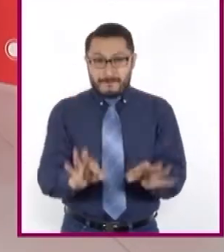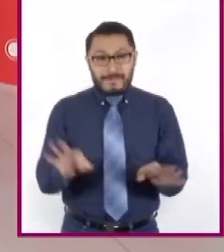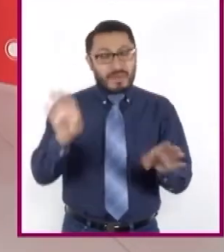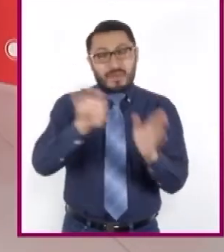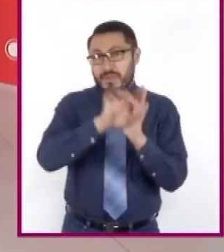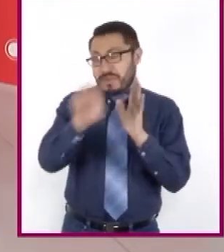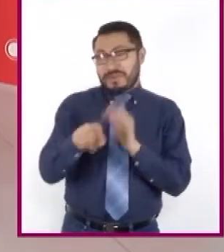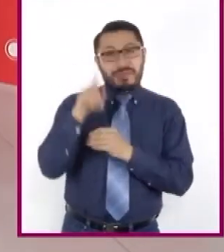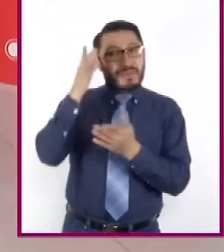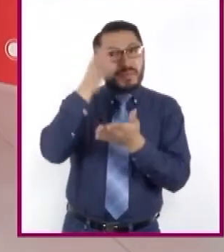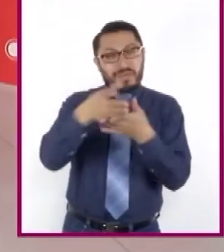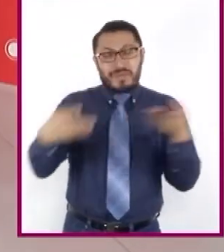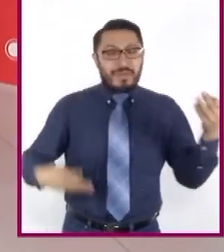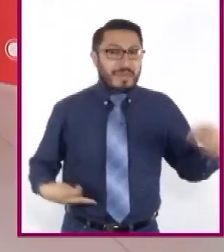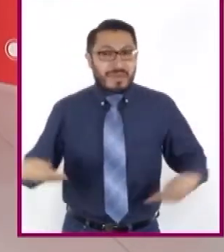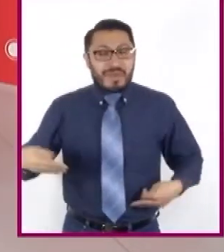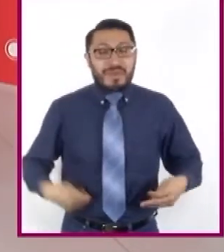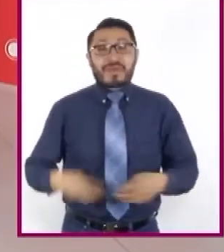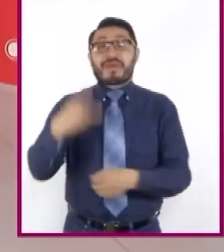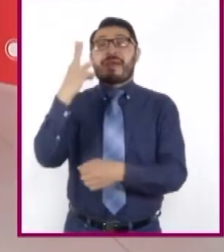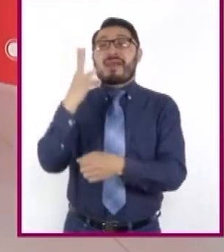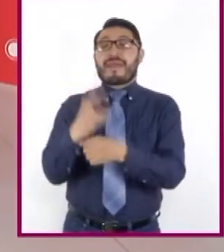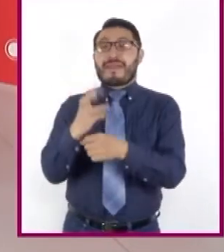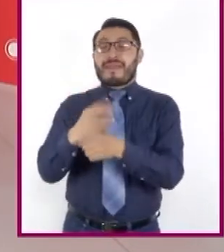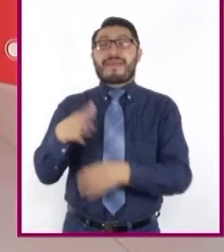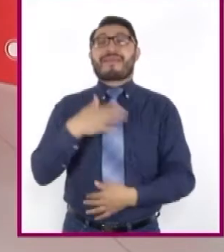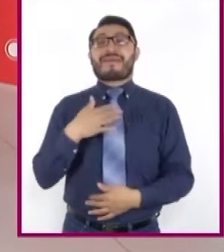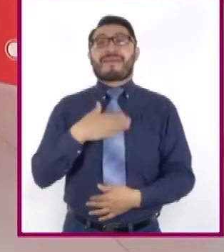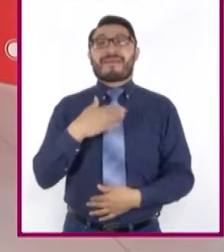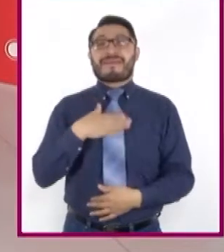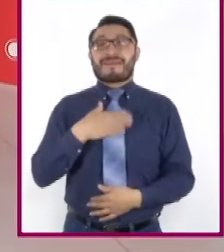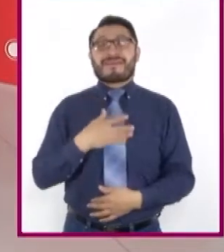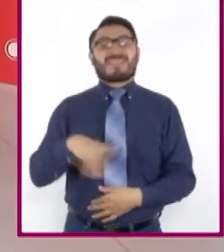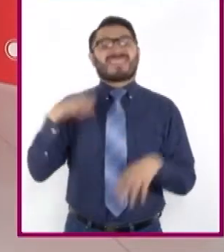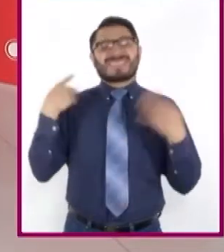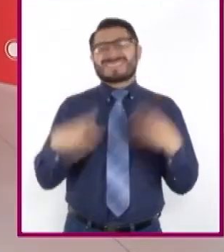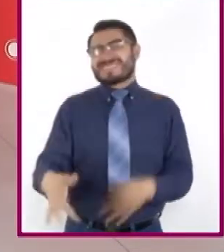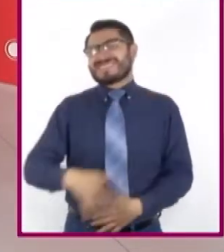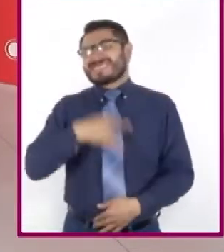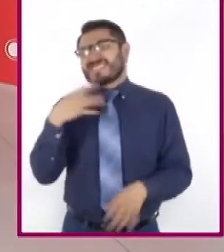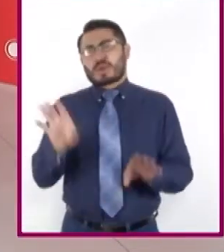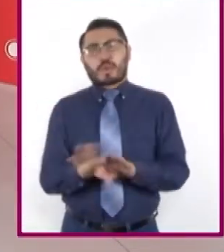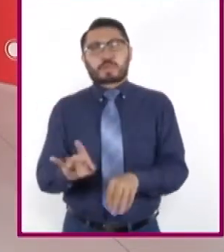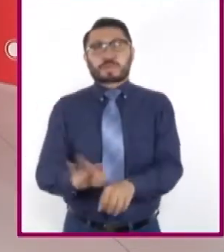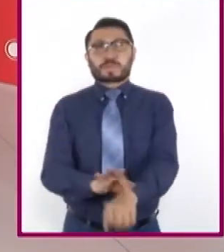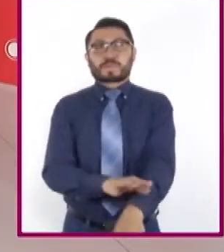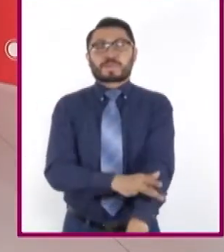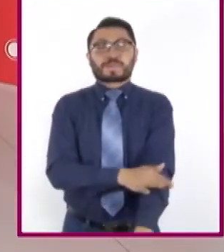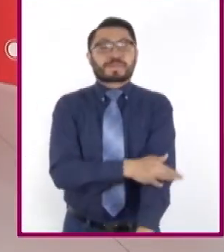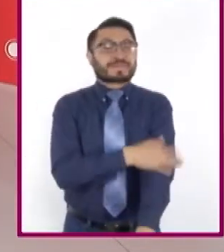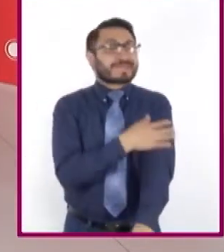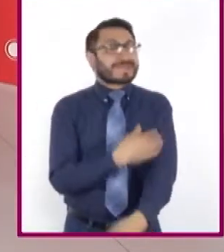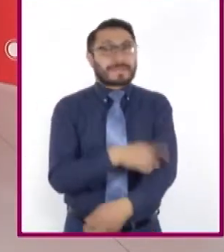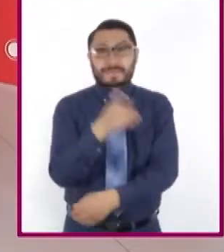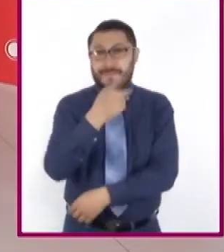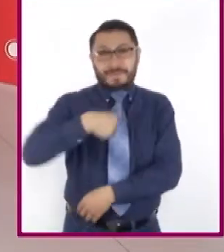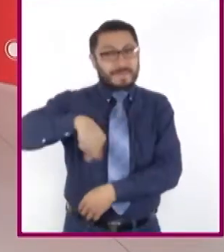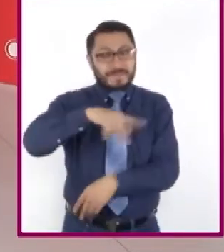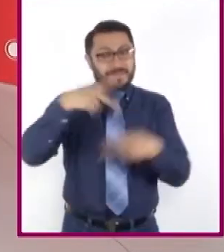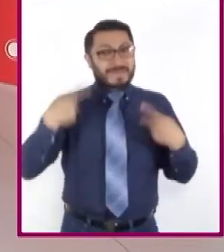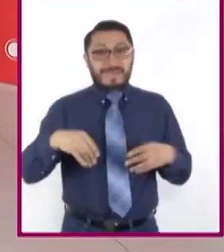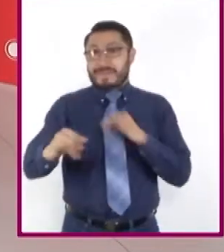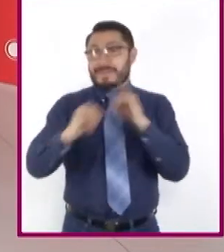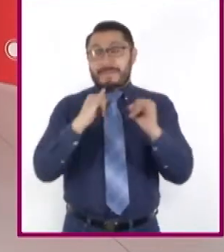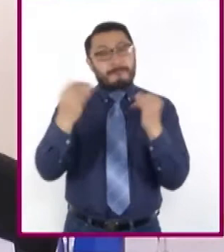teatro, al dar la tercera llamada se genera una energía indescriptible por parte de los intérpretes y por